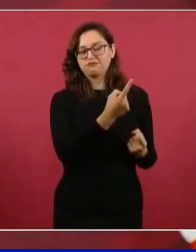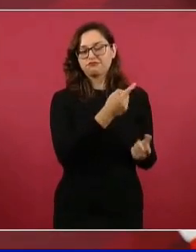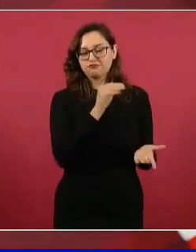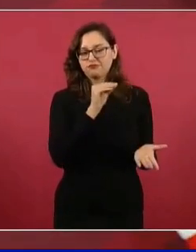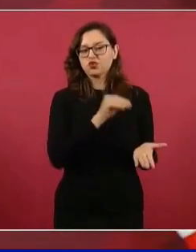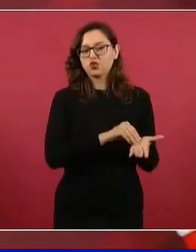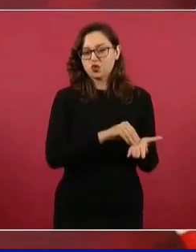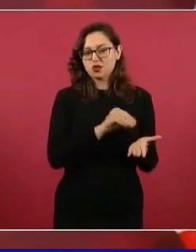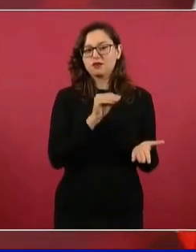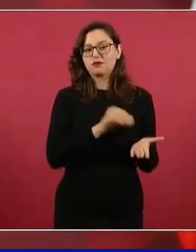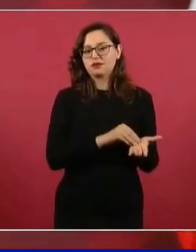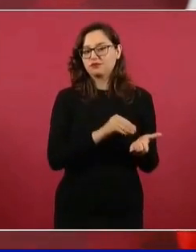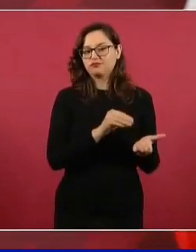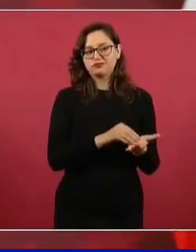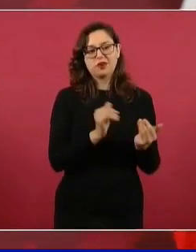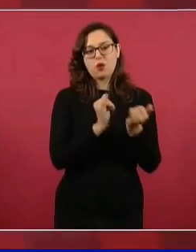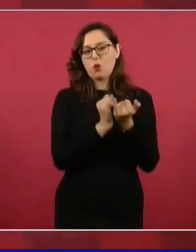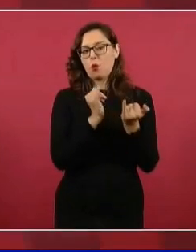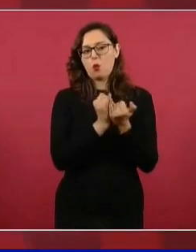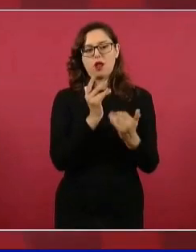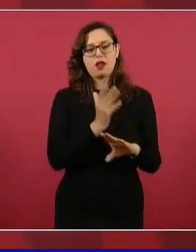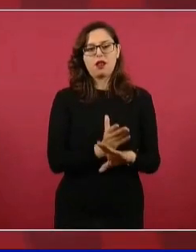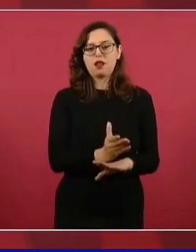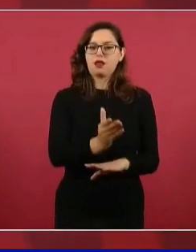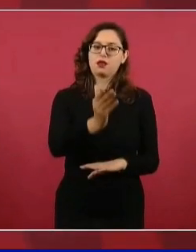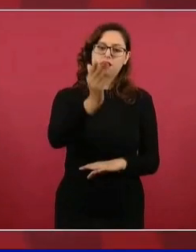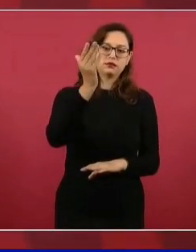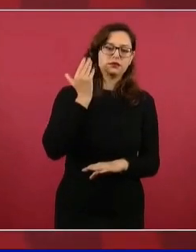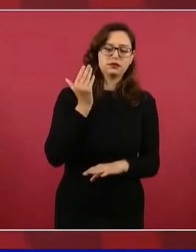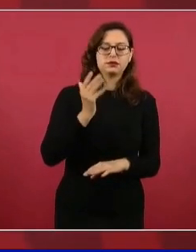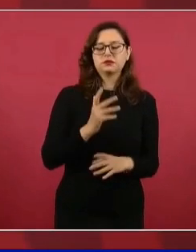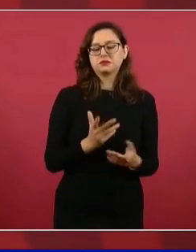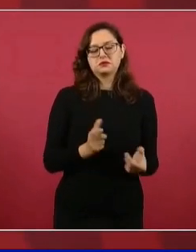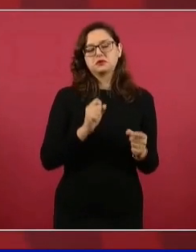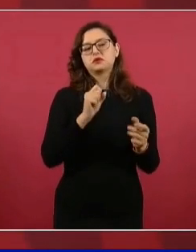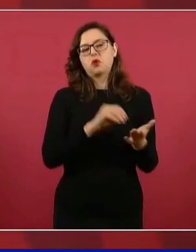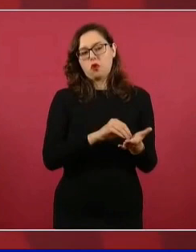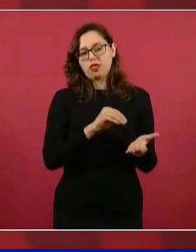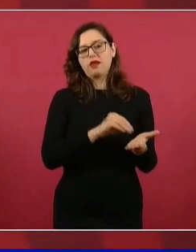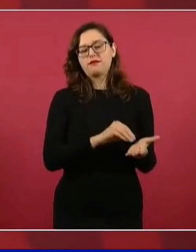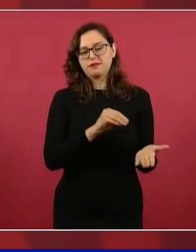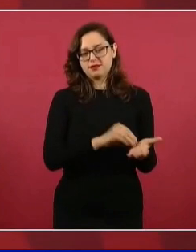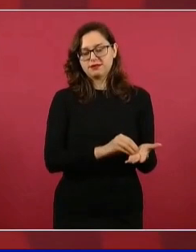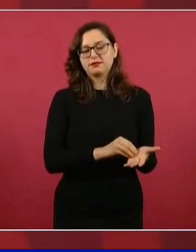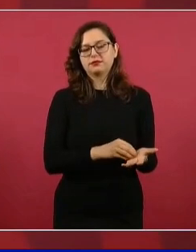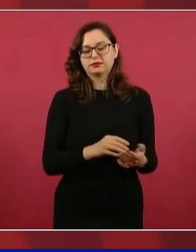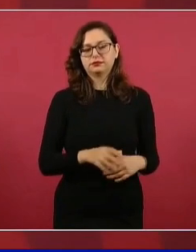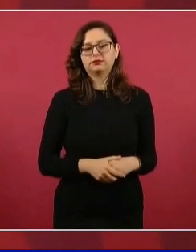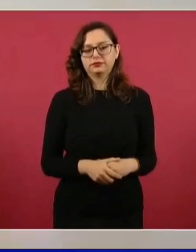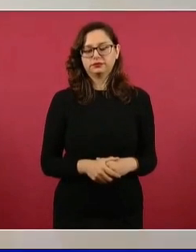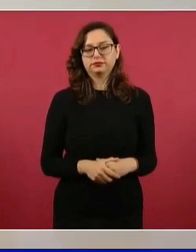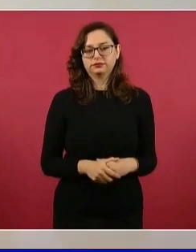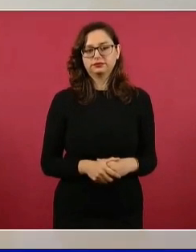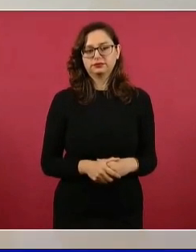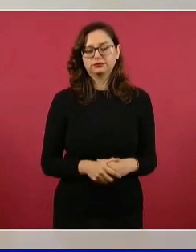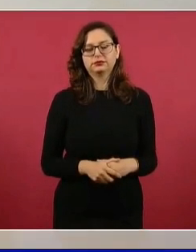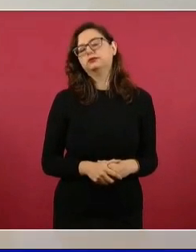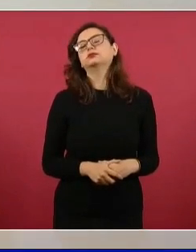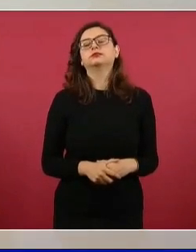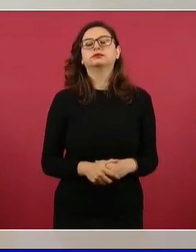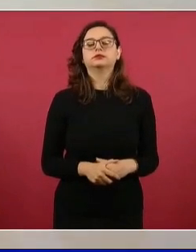del antiguo régimen, de esos vicios,